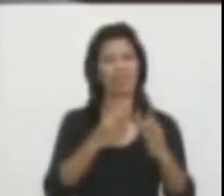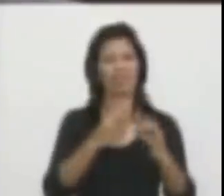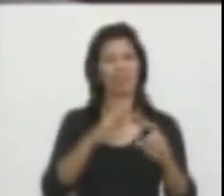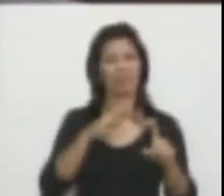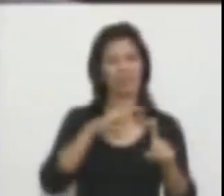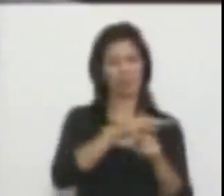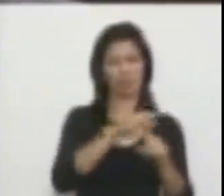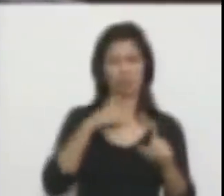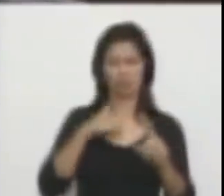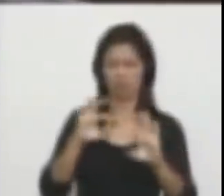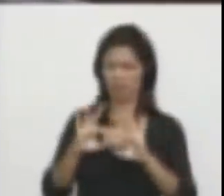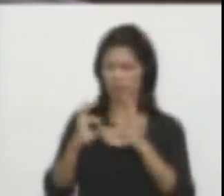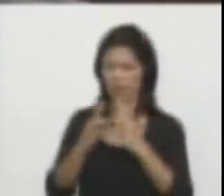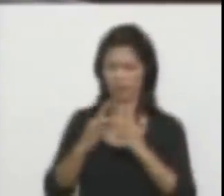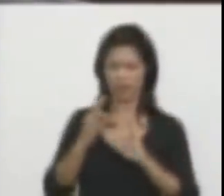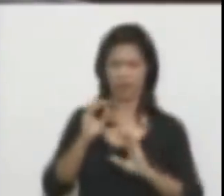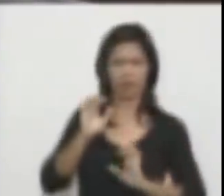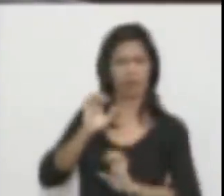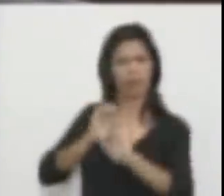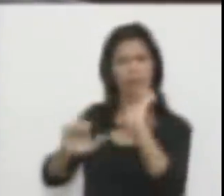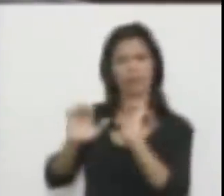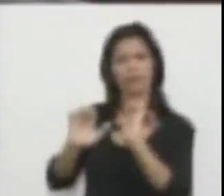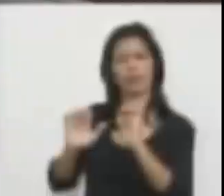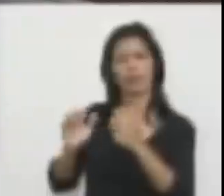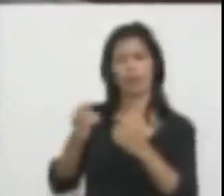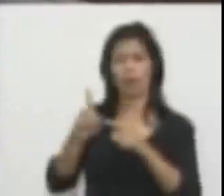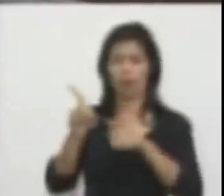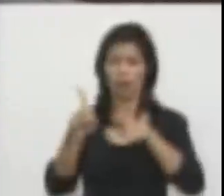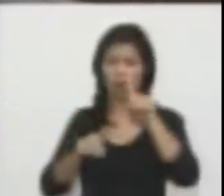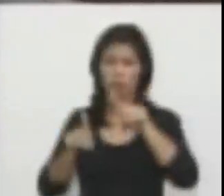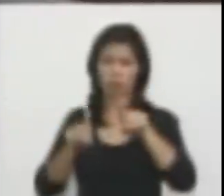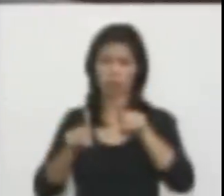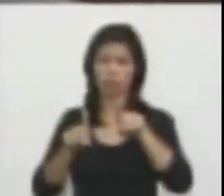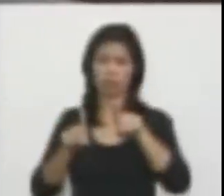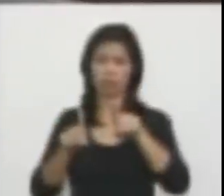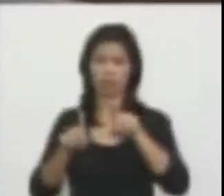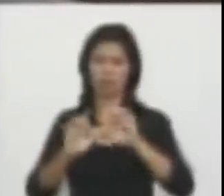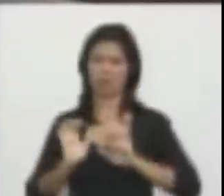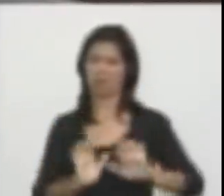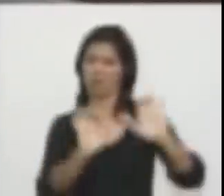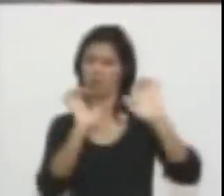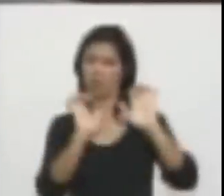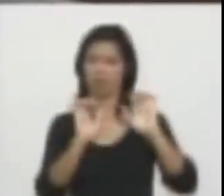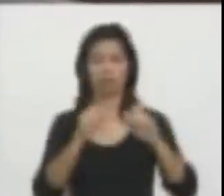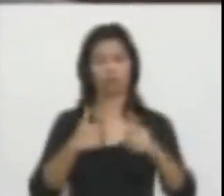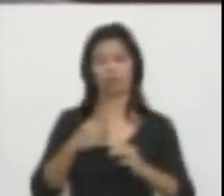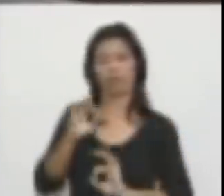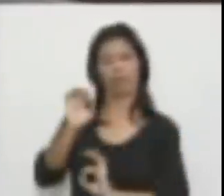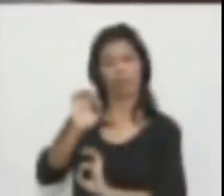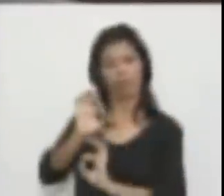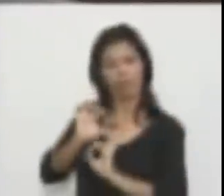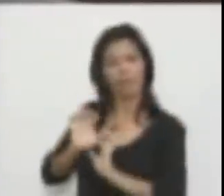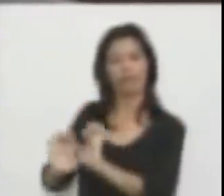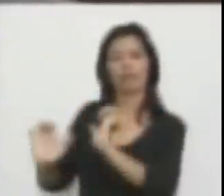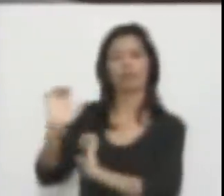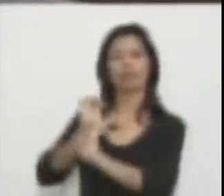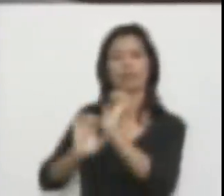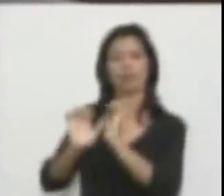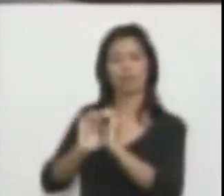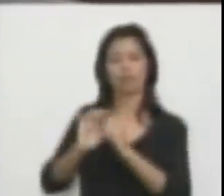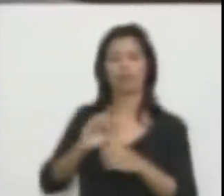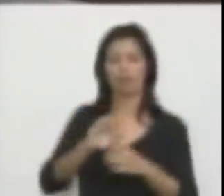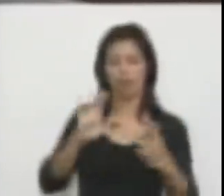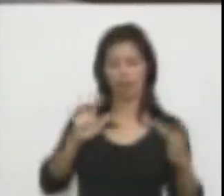yo defiendo, que algunos rechazan, pero que yo defiendo. Que es concorde con mis creencias